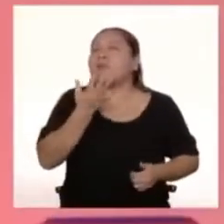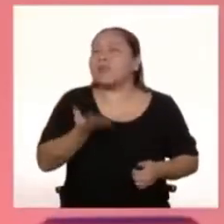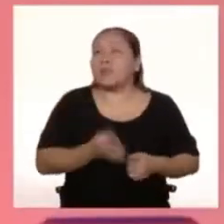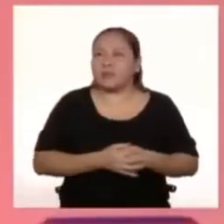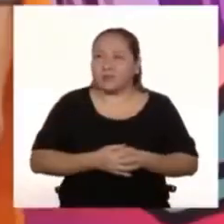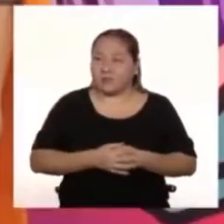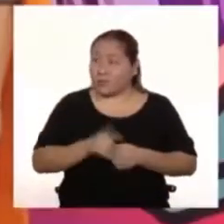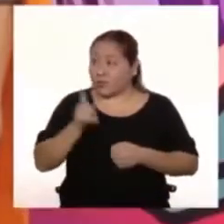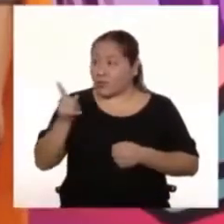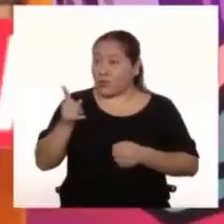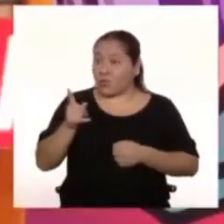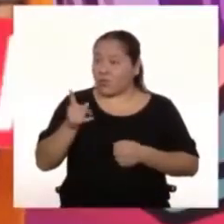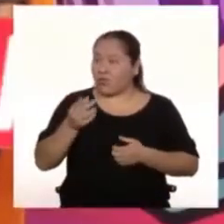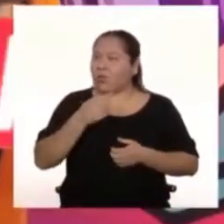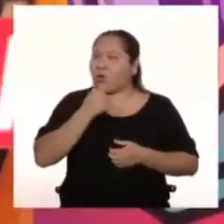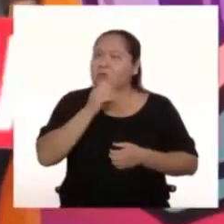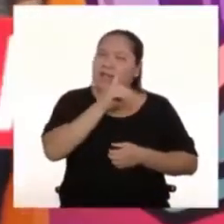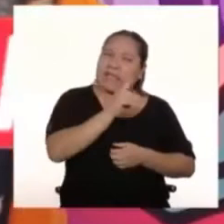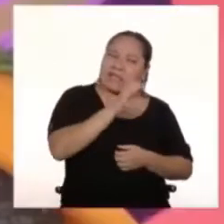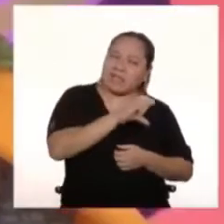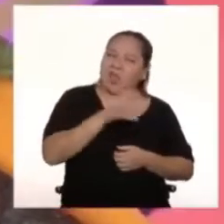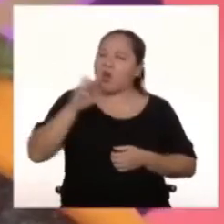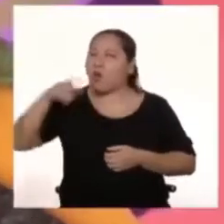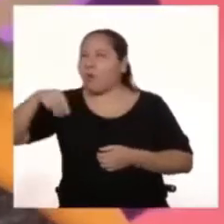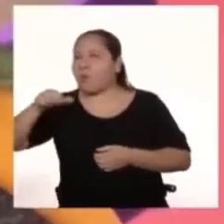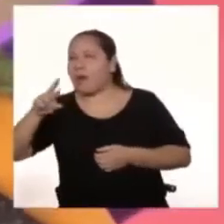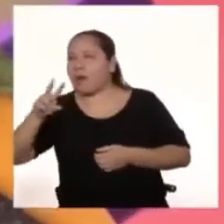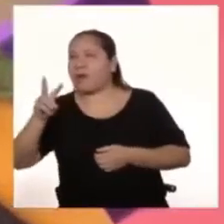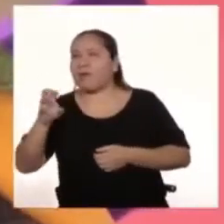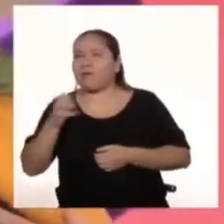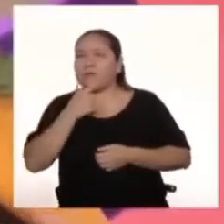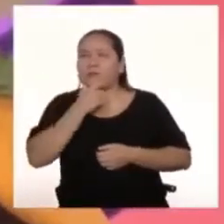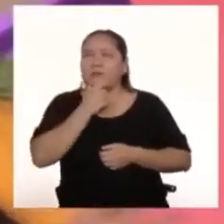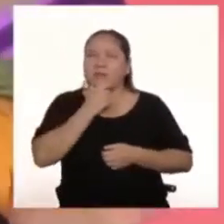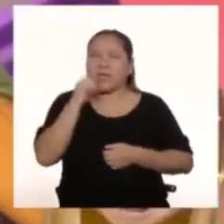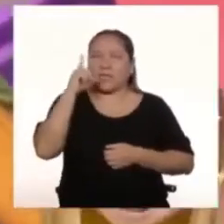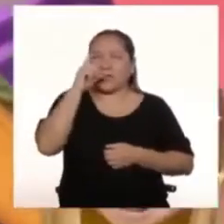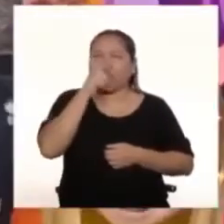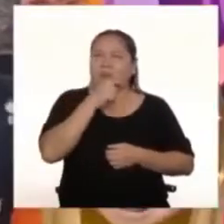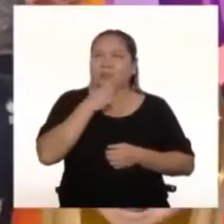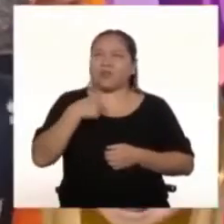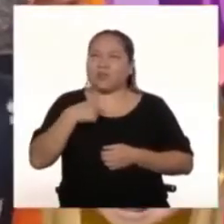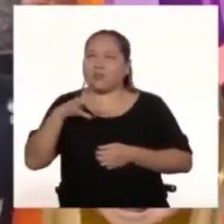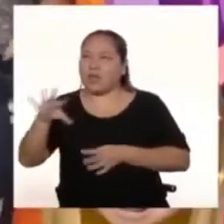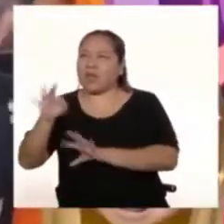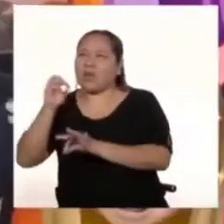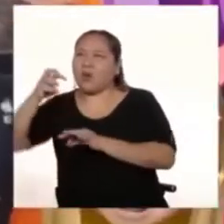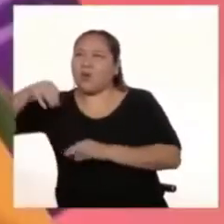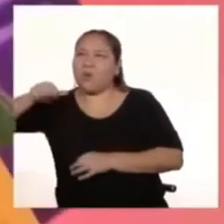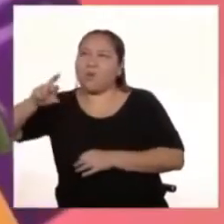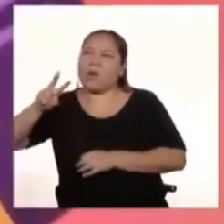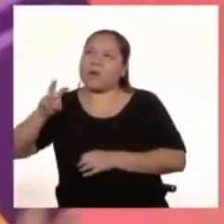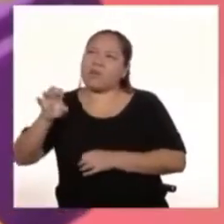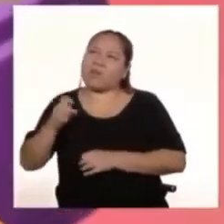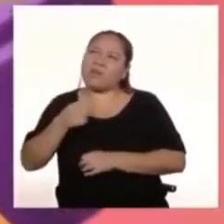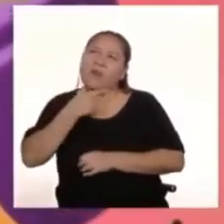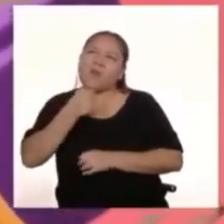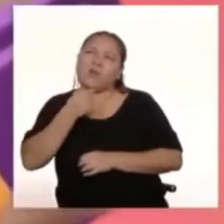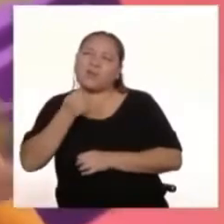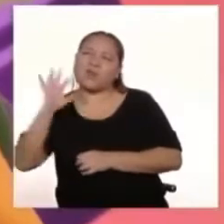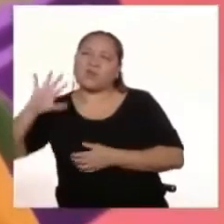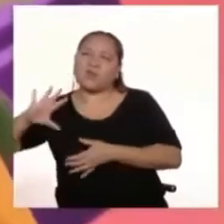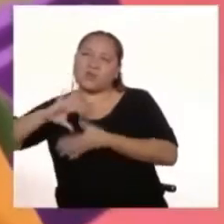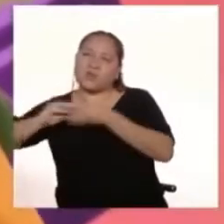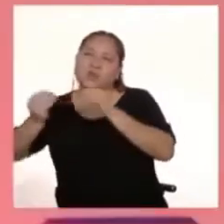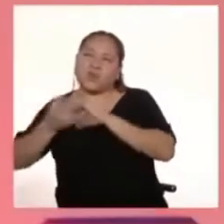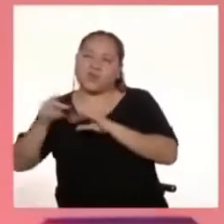Karol ¿Tú prefieres DC O Marvel? Está difícil Pero yo creo Que me quedo con Marvel ¿Por qué? Porque me gustan más Sus historias